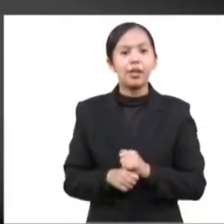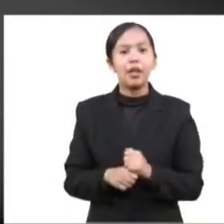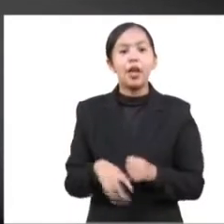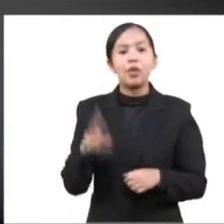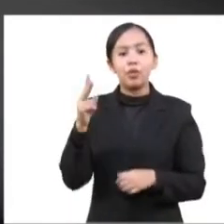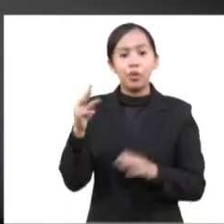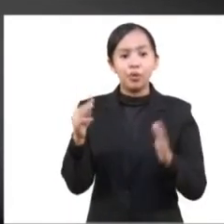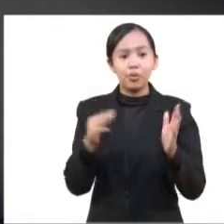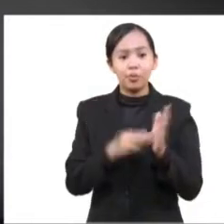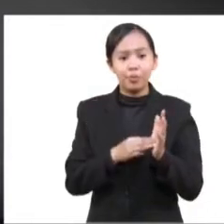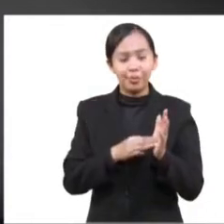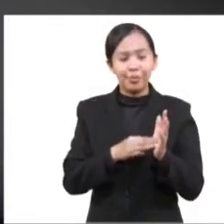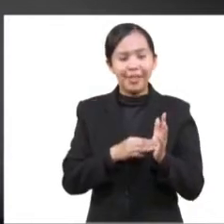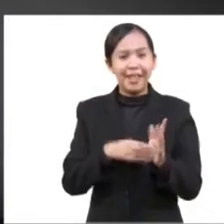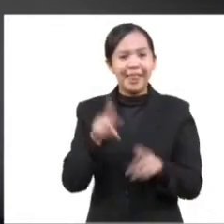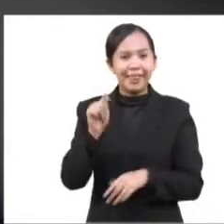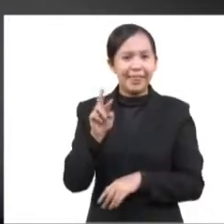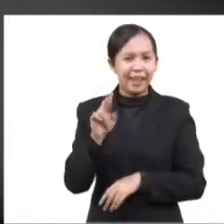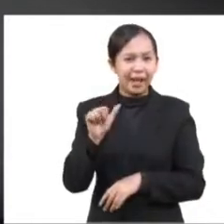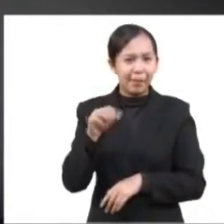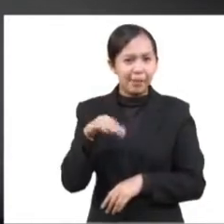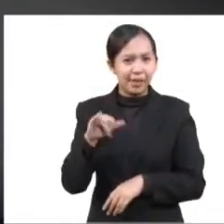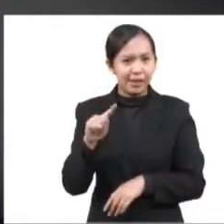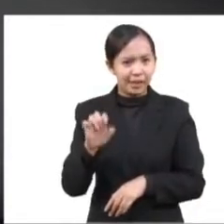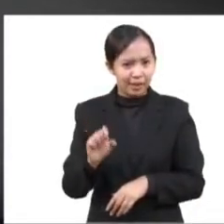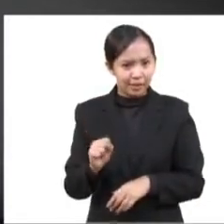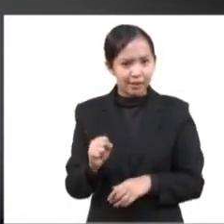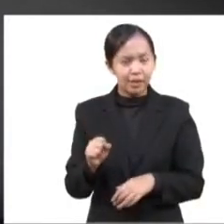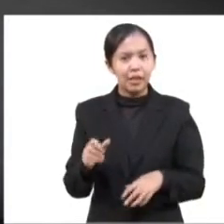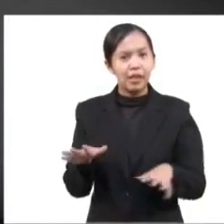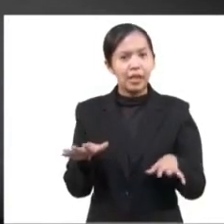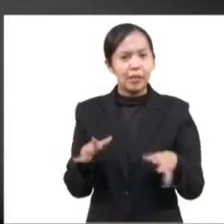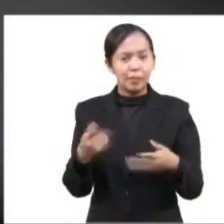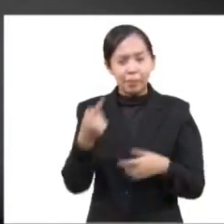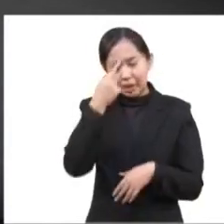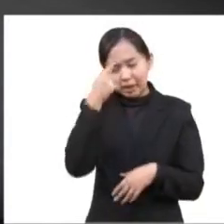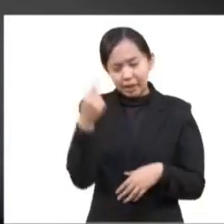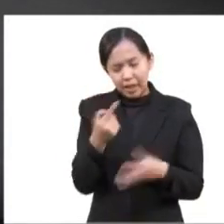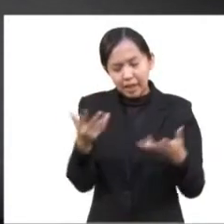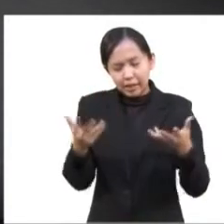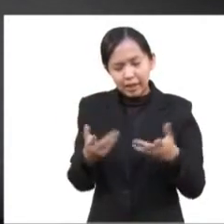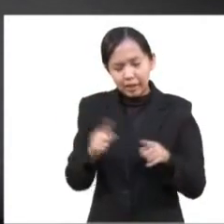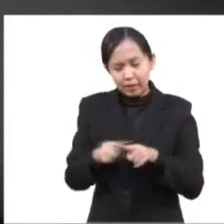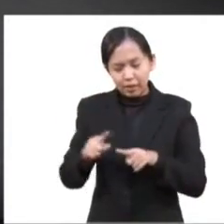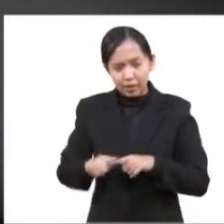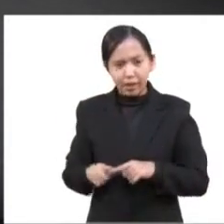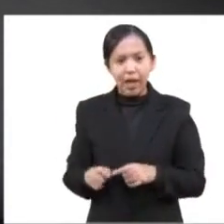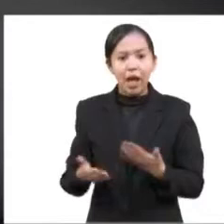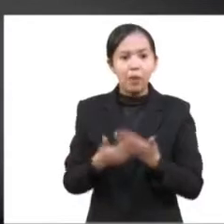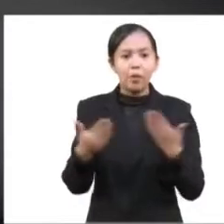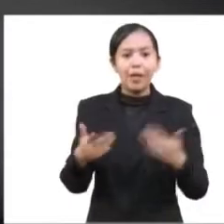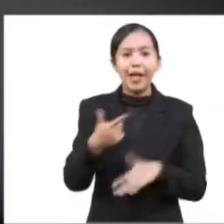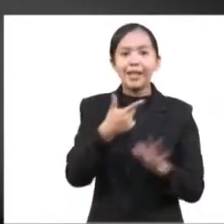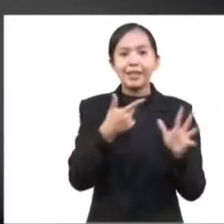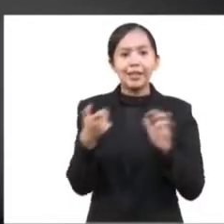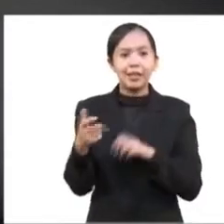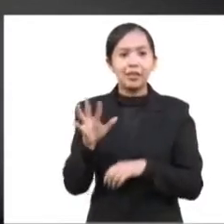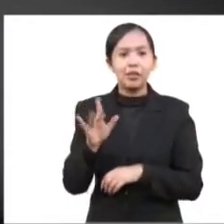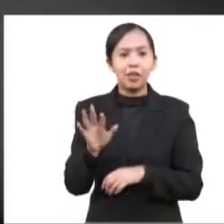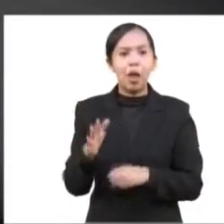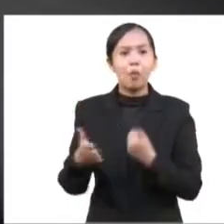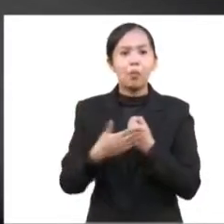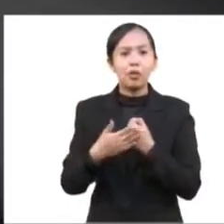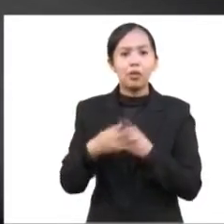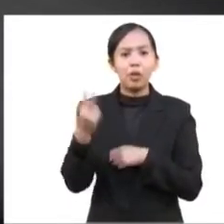trámites para cualquier trámite que se tuviera que hacer en la ciudad a 750 y en el